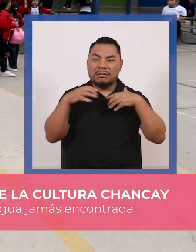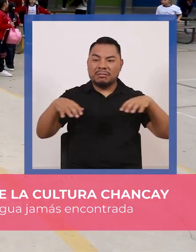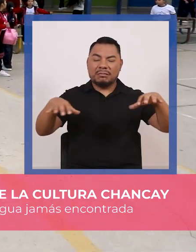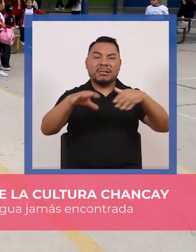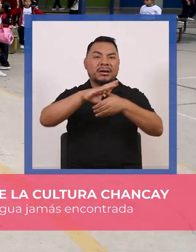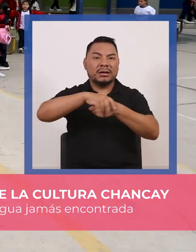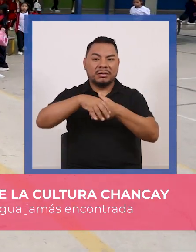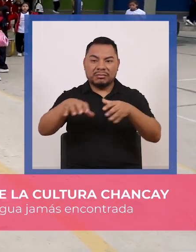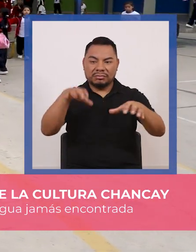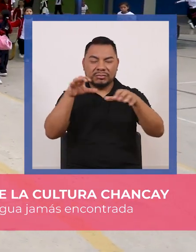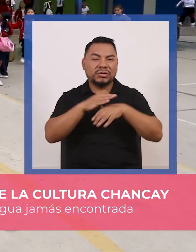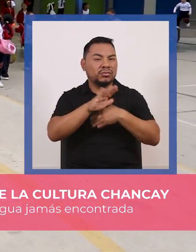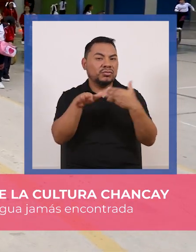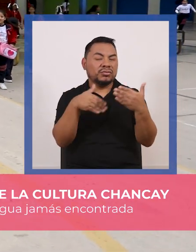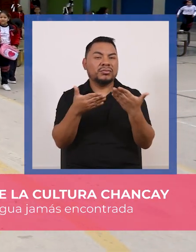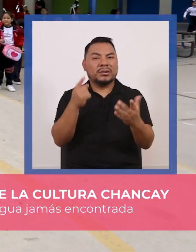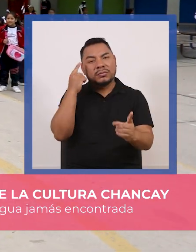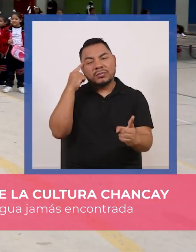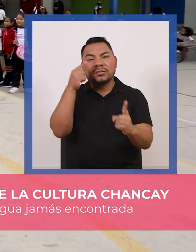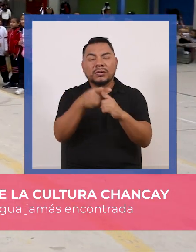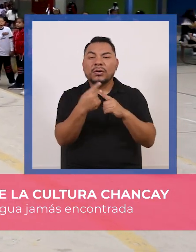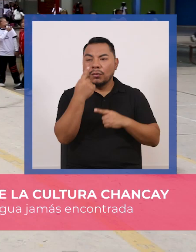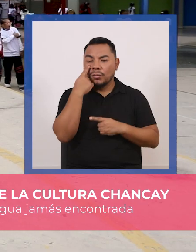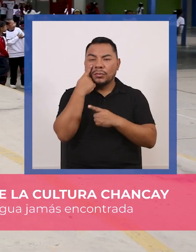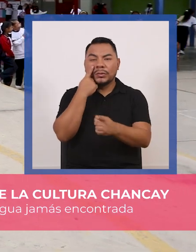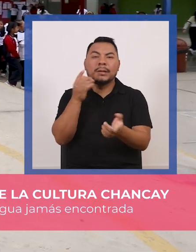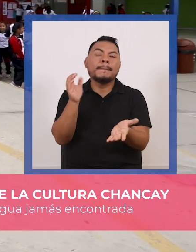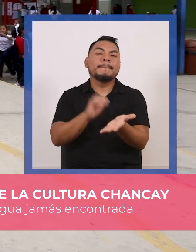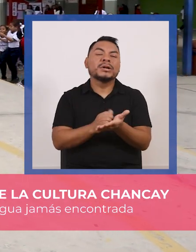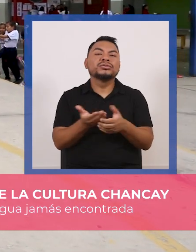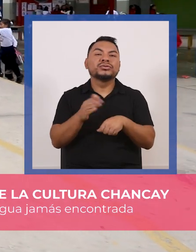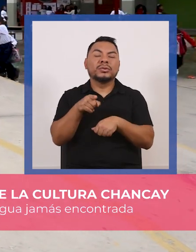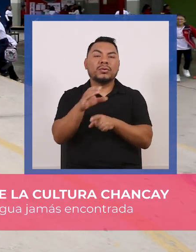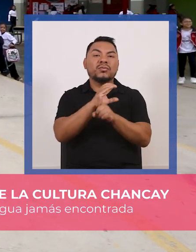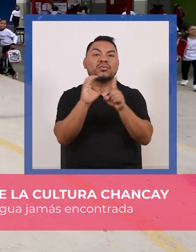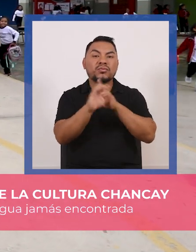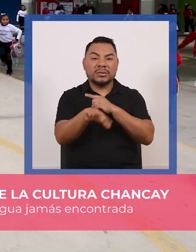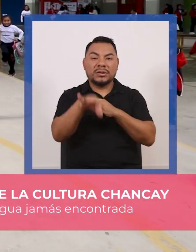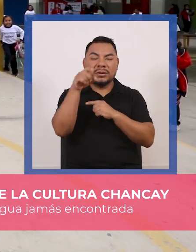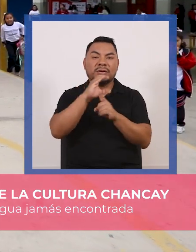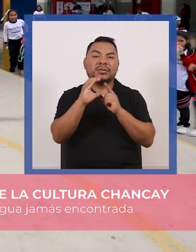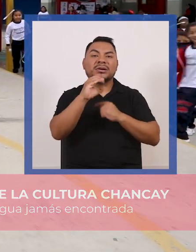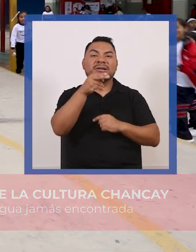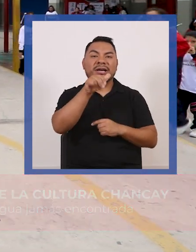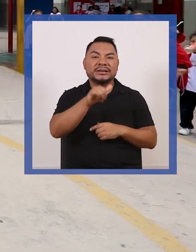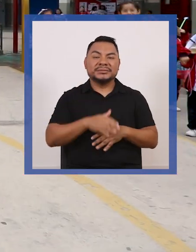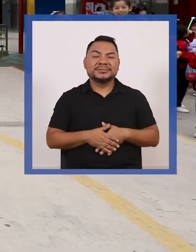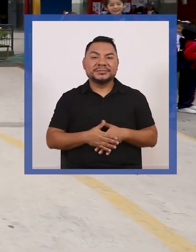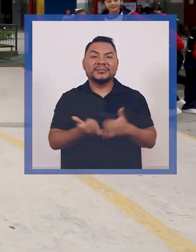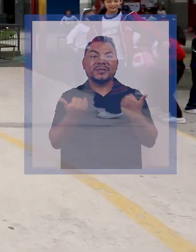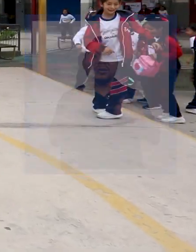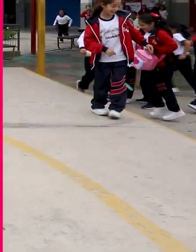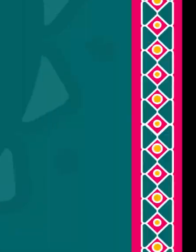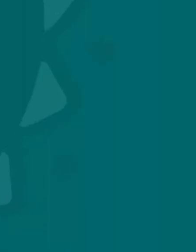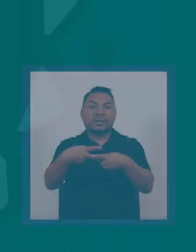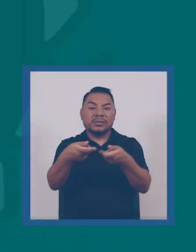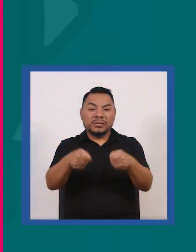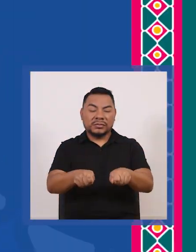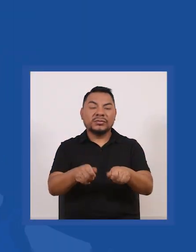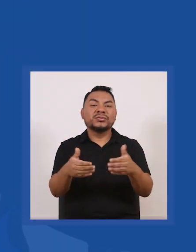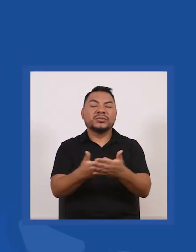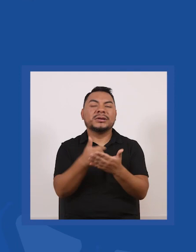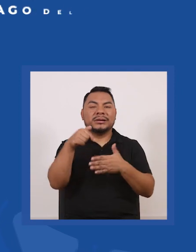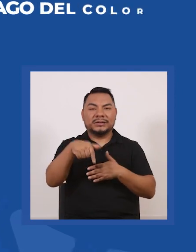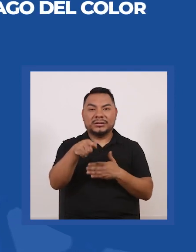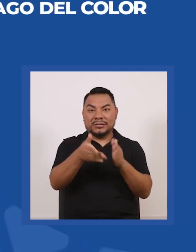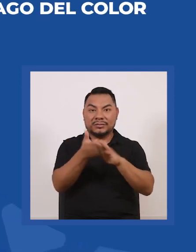y artesanales todo ello con el objetivo de conocer más aspectos culturales de la cultura chancay momento de hacer una nueva pausa